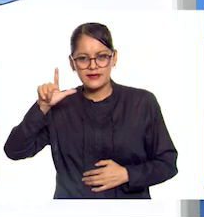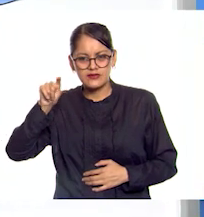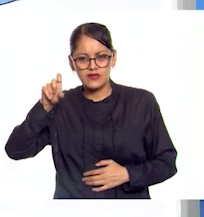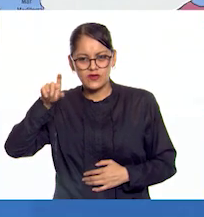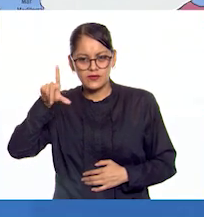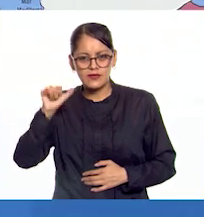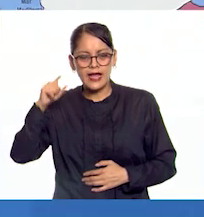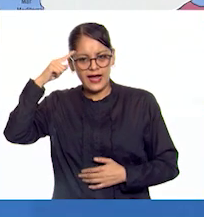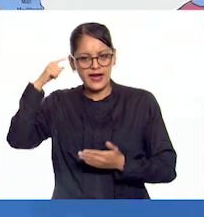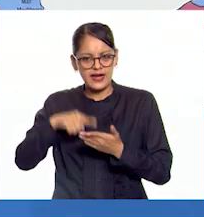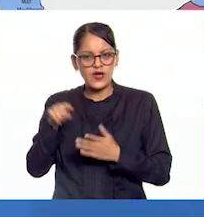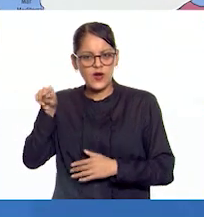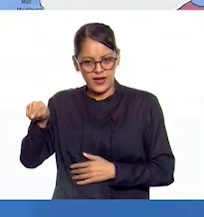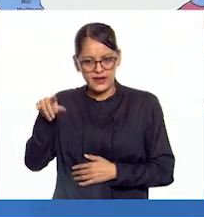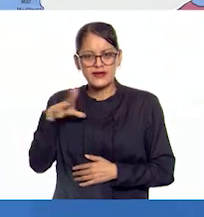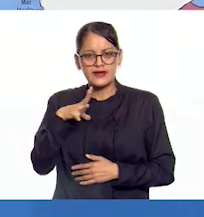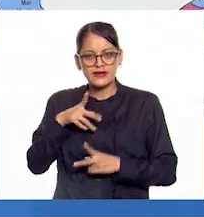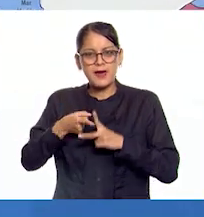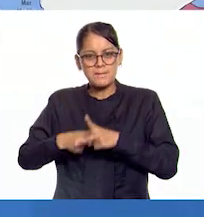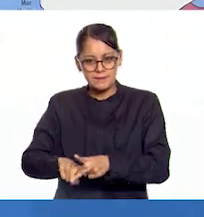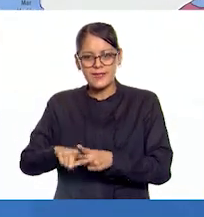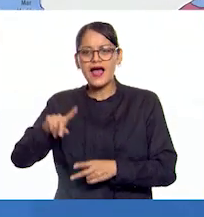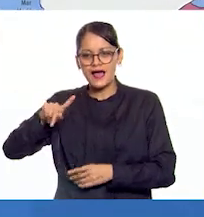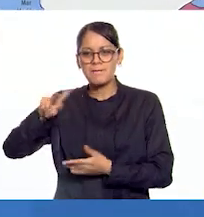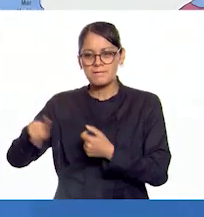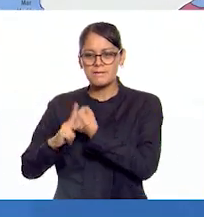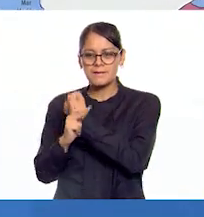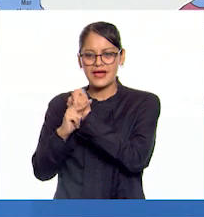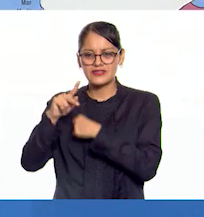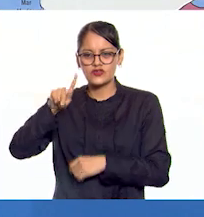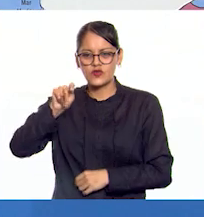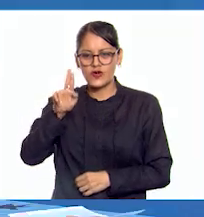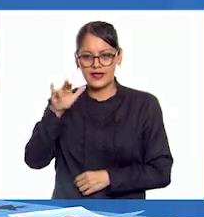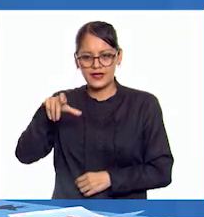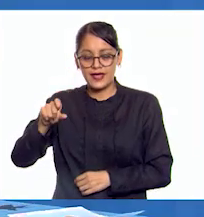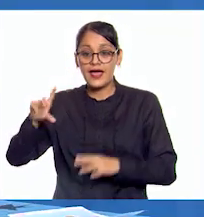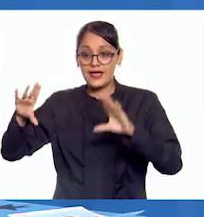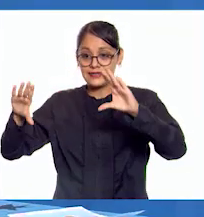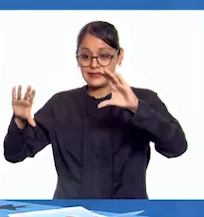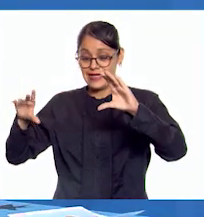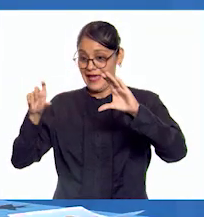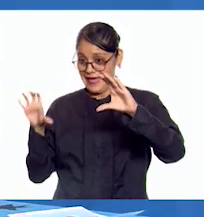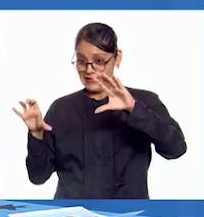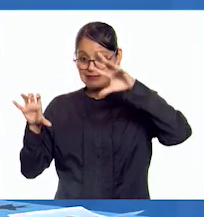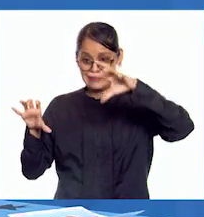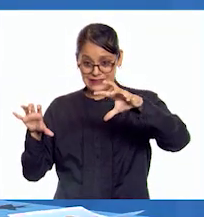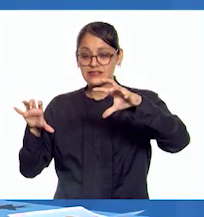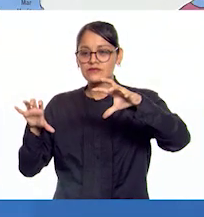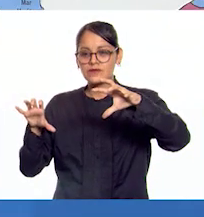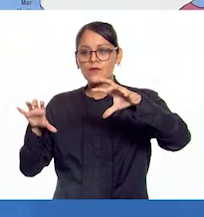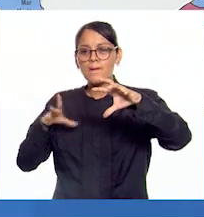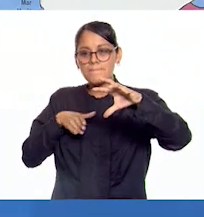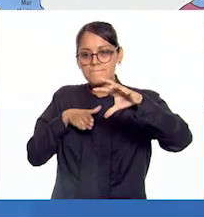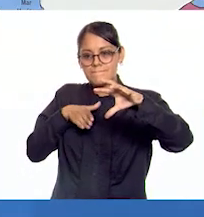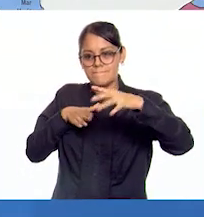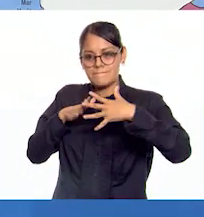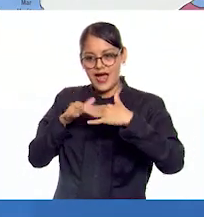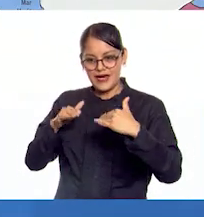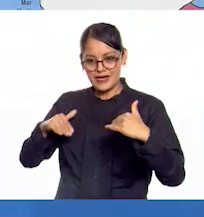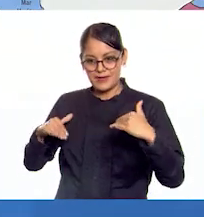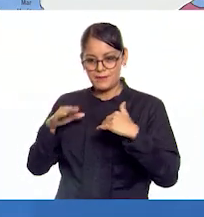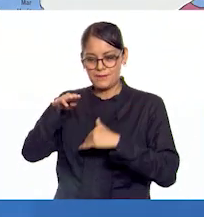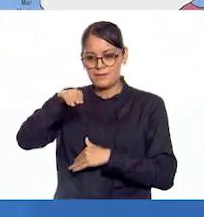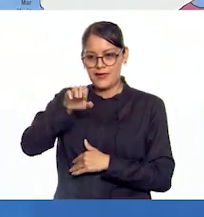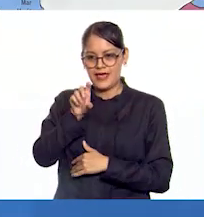donde actualmente está Turquía. Bien, bien, bien. Más bien, más bien. Ambas penínsulas son bañadas por el Mar Mediterráneo